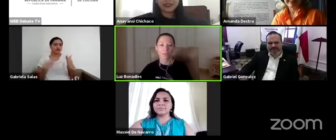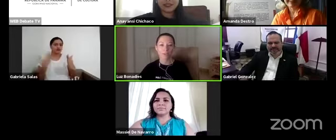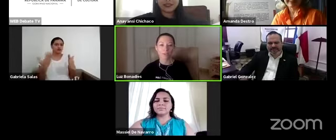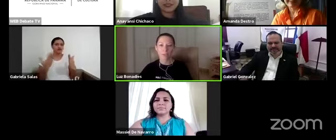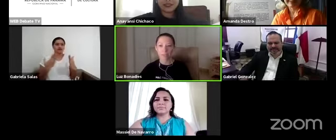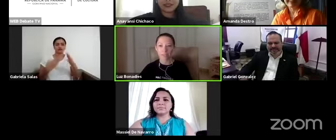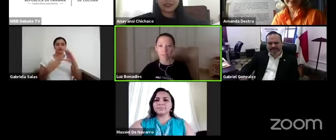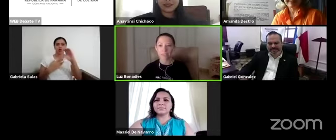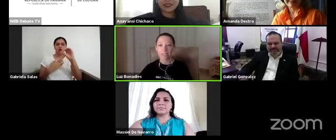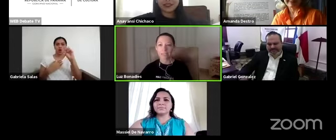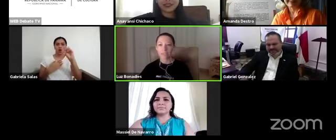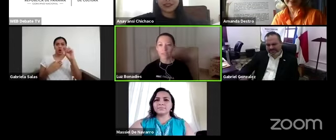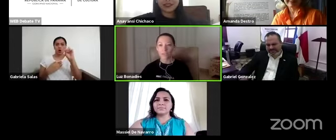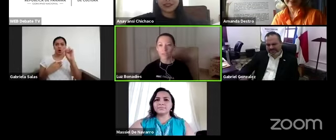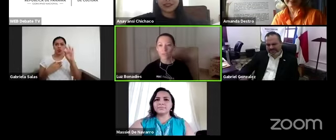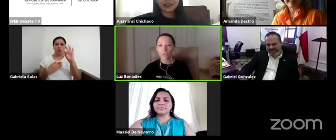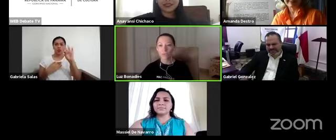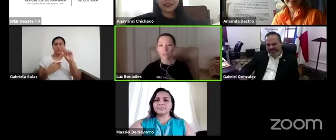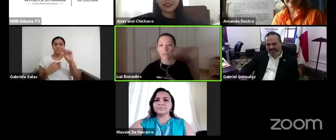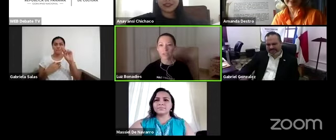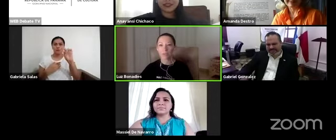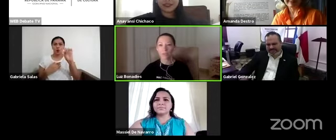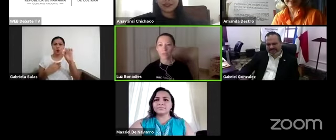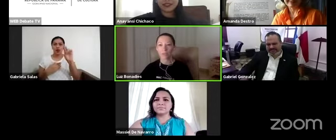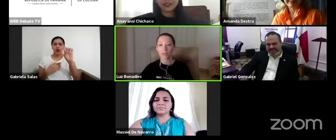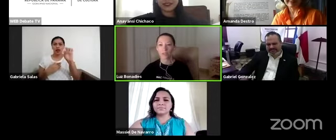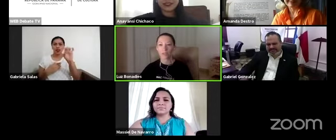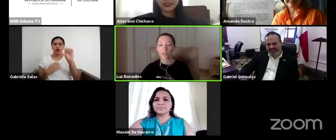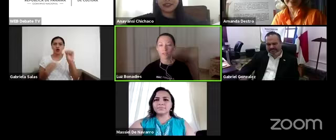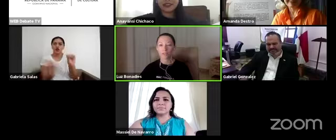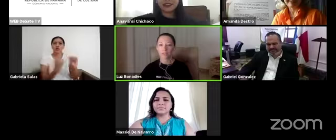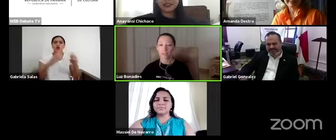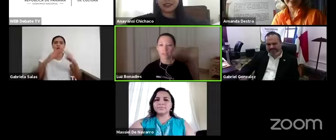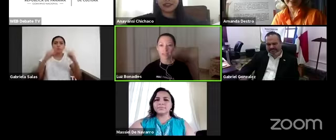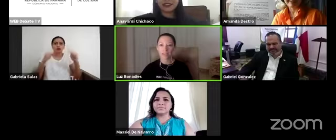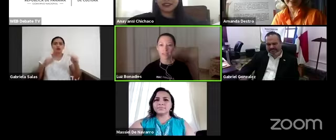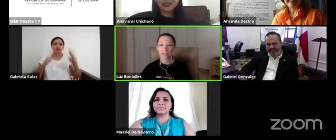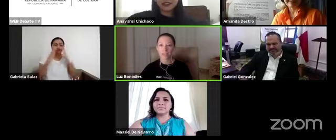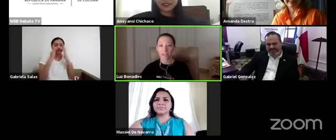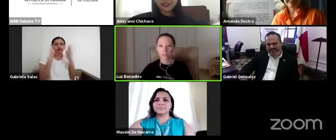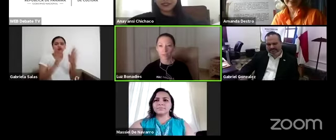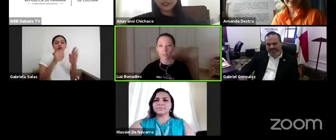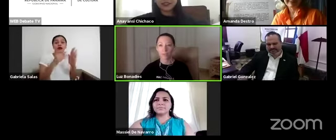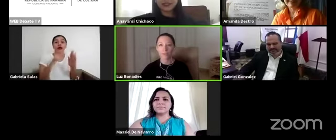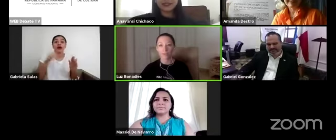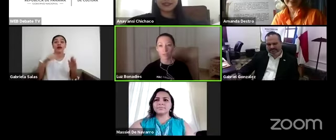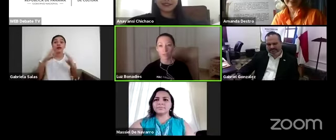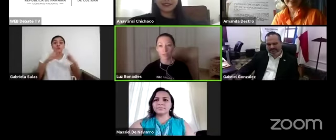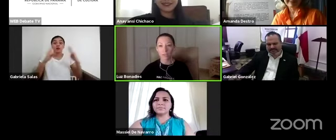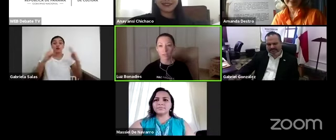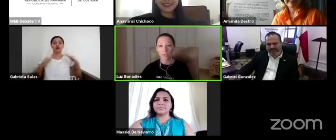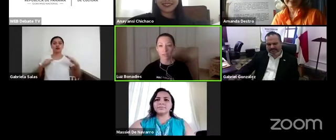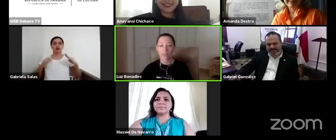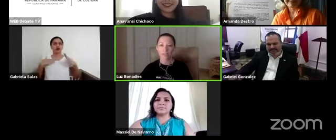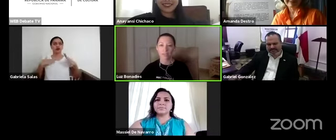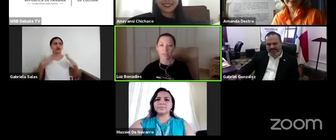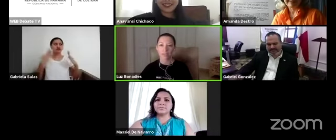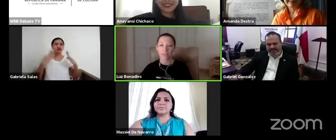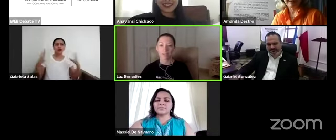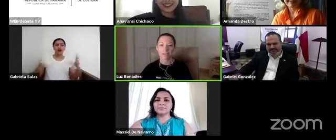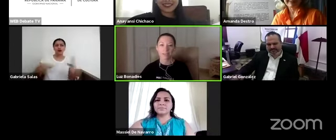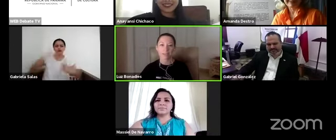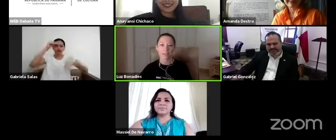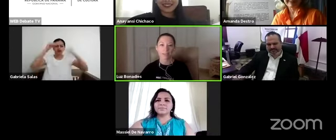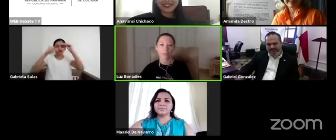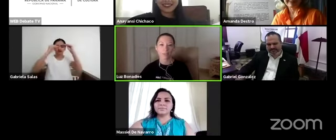contemporáneo en nuestro país. y somos un museo que crea oportunidades de reflexión, aprendizaje e intercambio para distintos públicos a través de